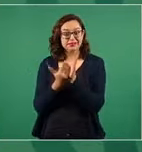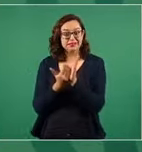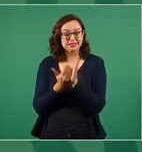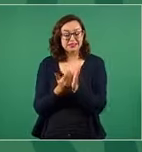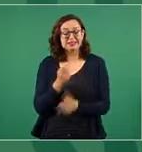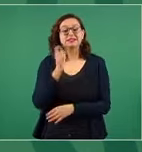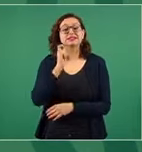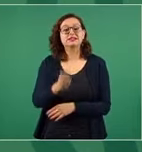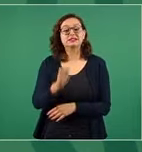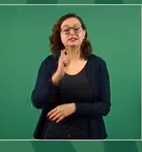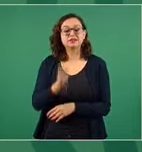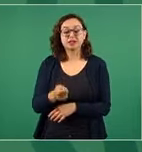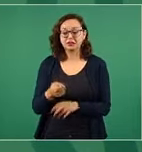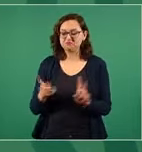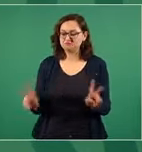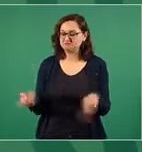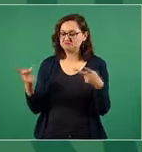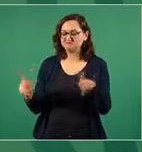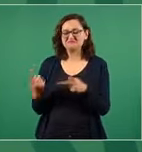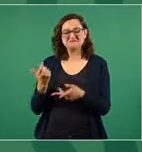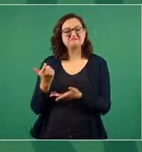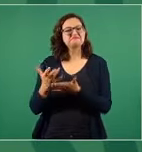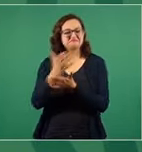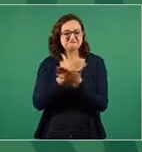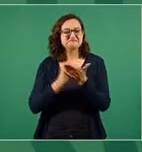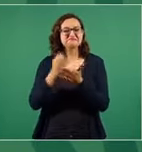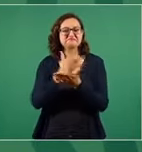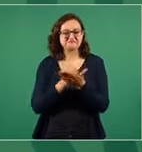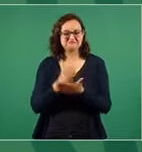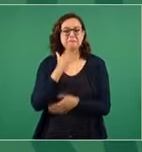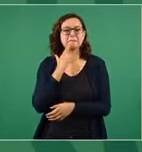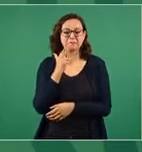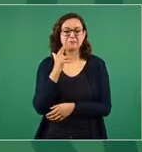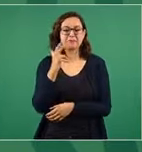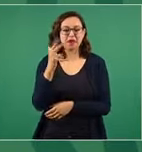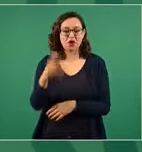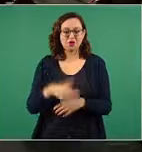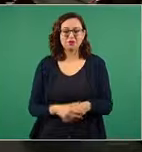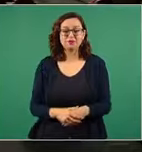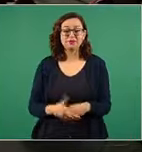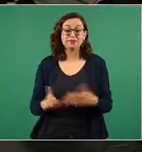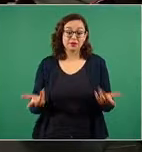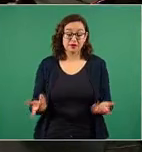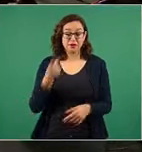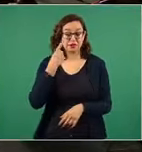más ganancia si el barril está en 65